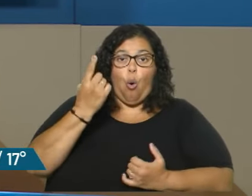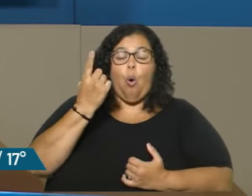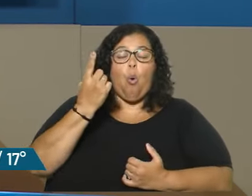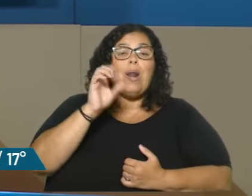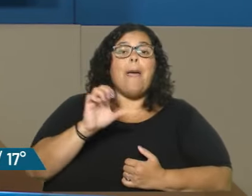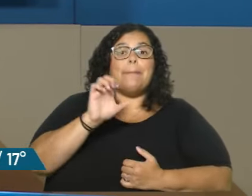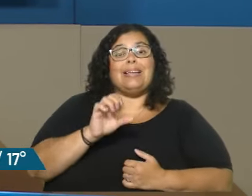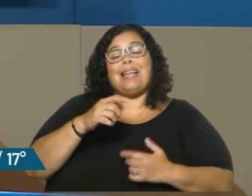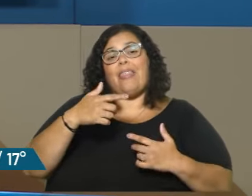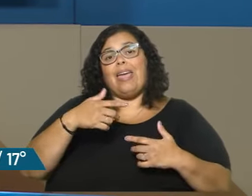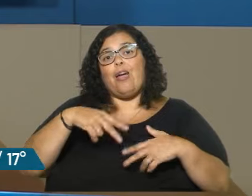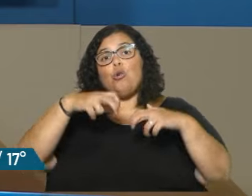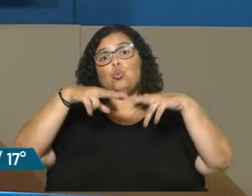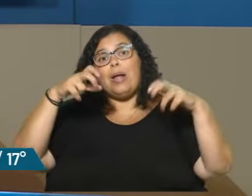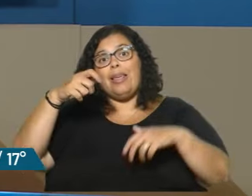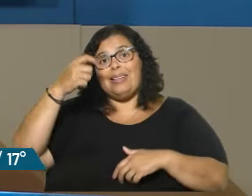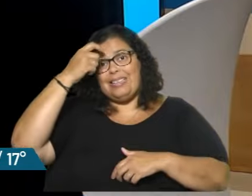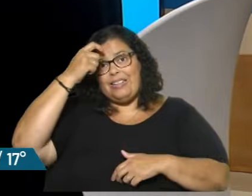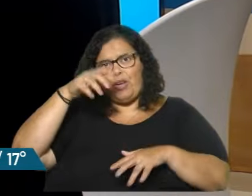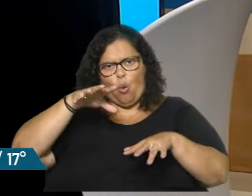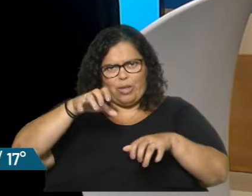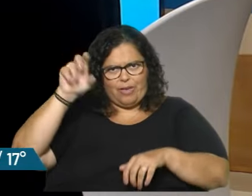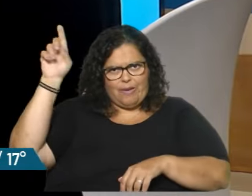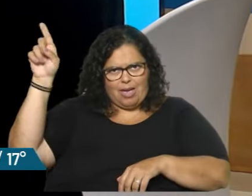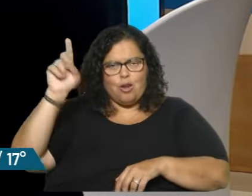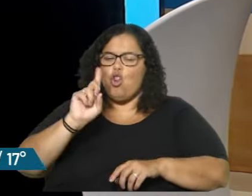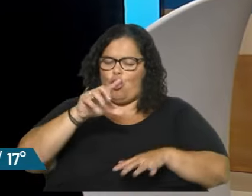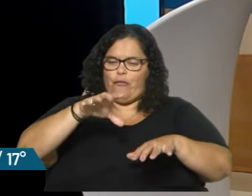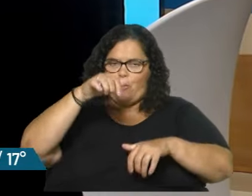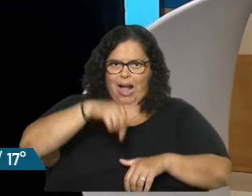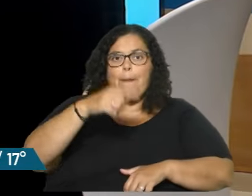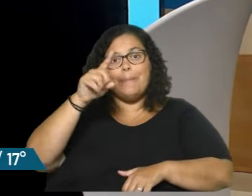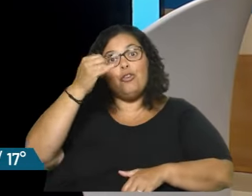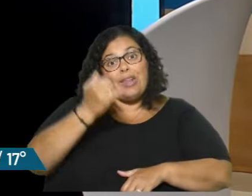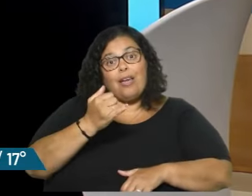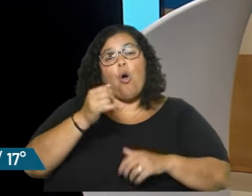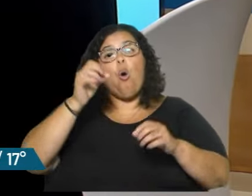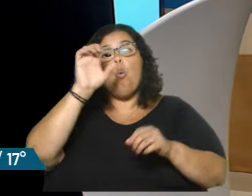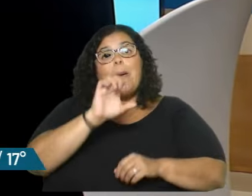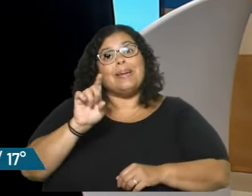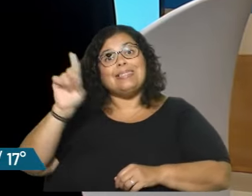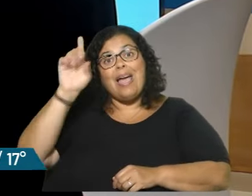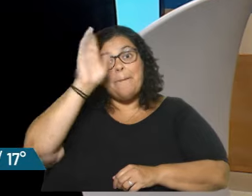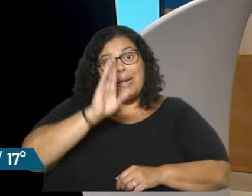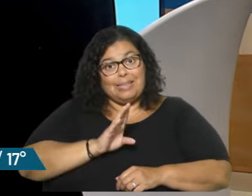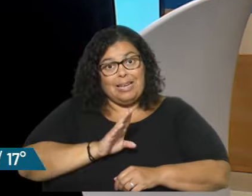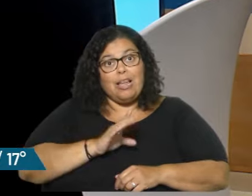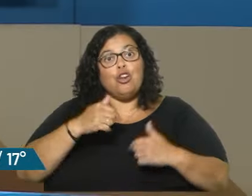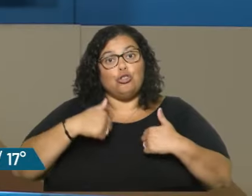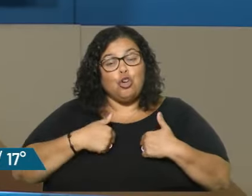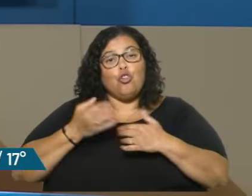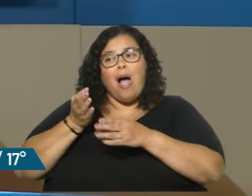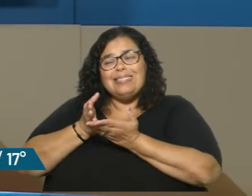consultoría científica. ¿Usted vive en Brasil ahora? No, no. Estoy en Uruguay. Ahora se vino para acá. Tengo una empresa allá en Brasil. Pero mi empresa asesoró todos los